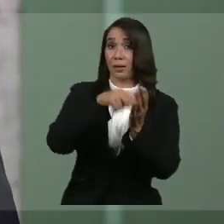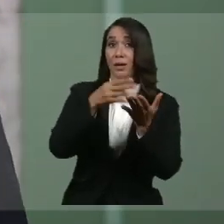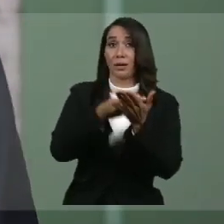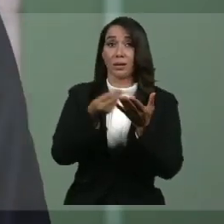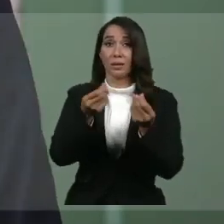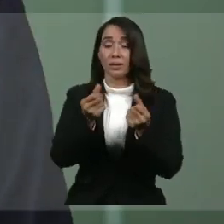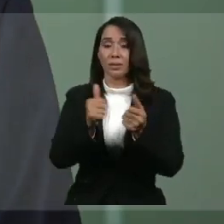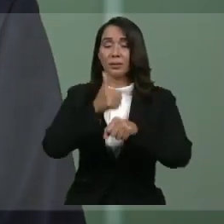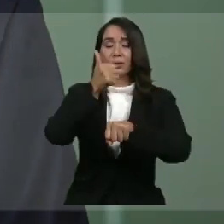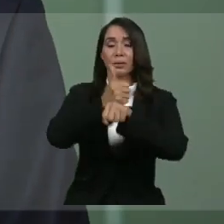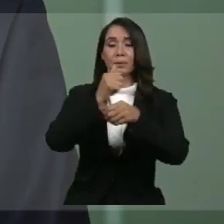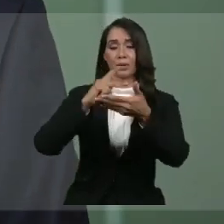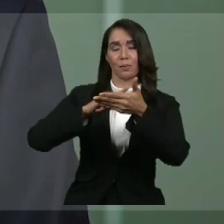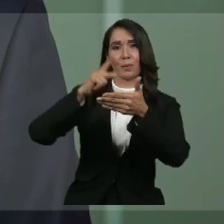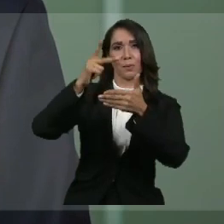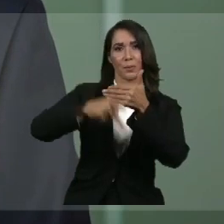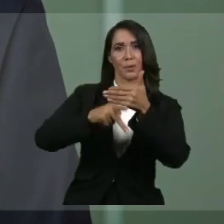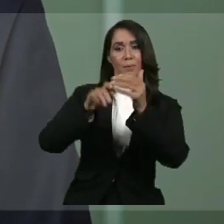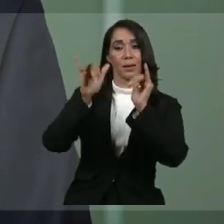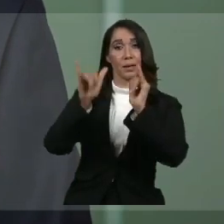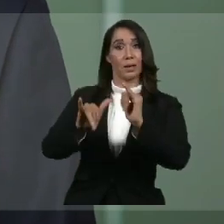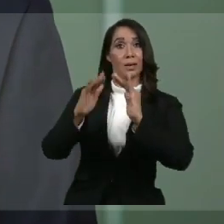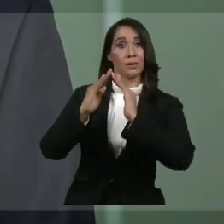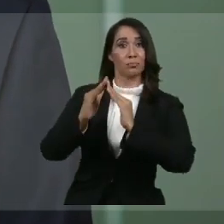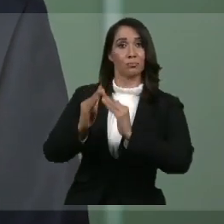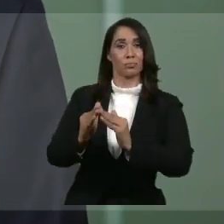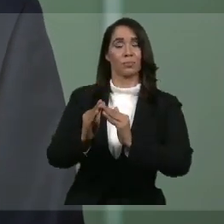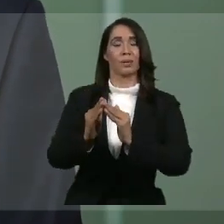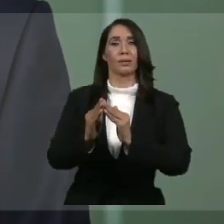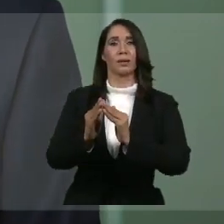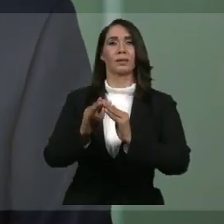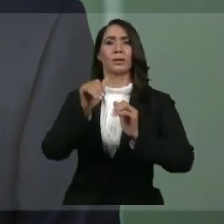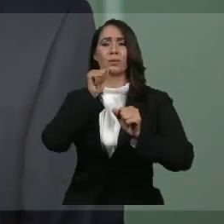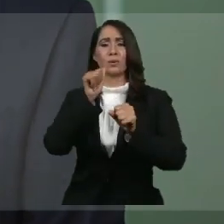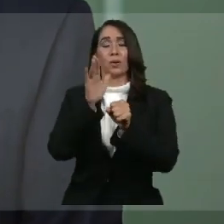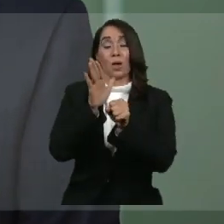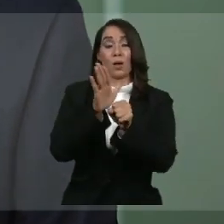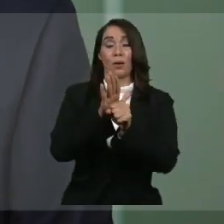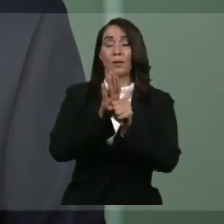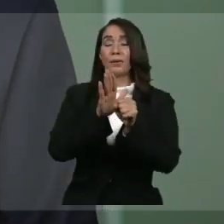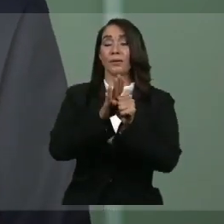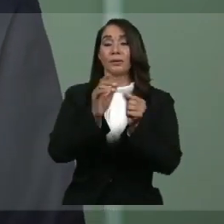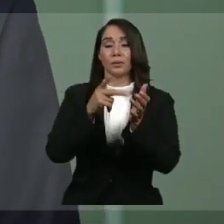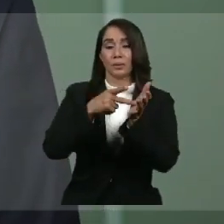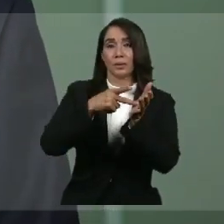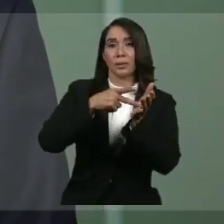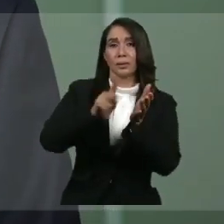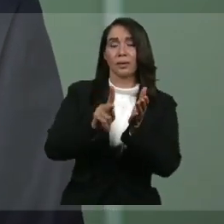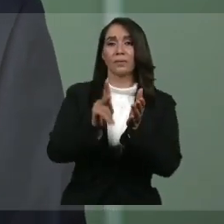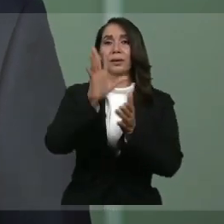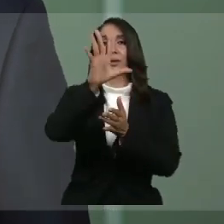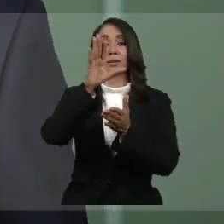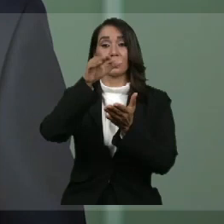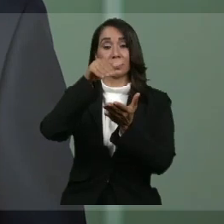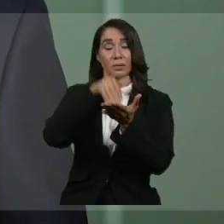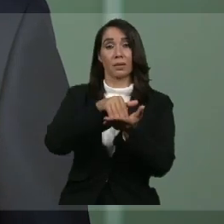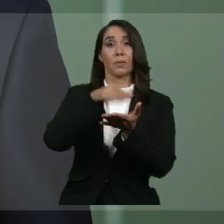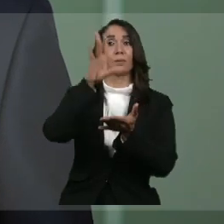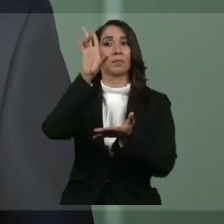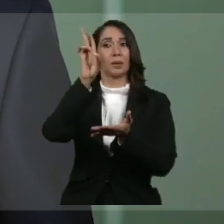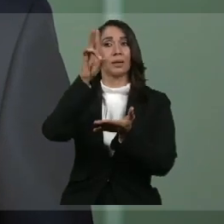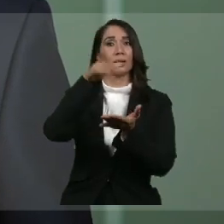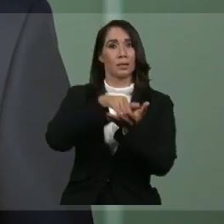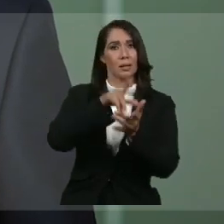establecimos el programa Quédate en Casa, con el compromiso de transferir entre 5.000 y 7.000